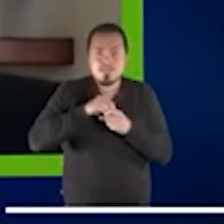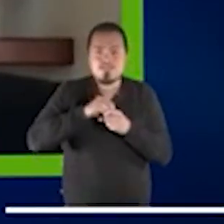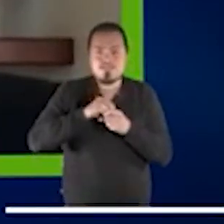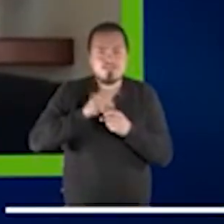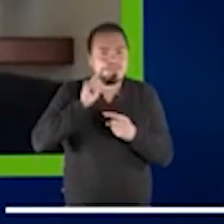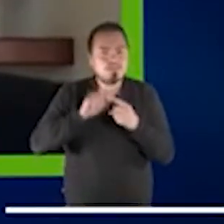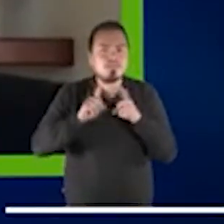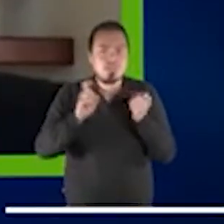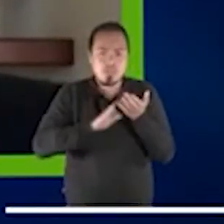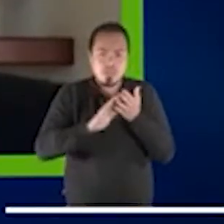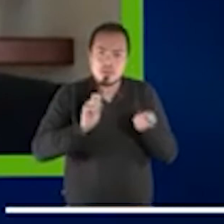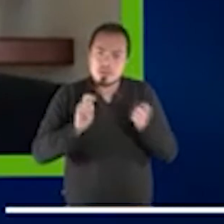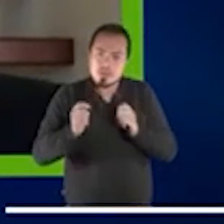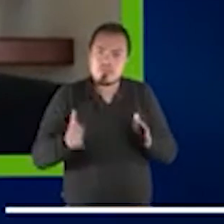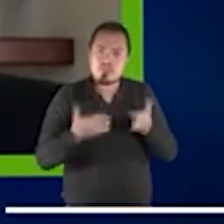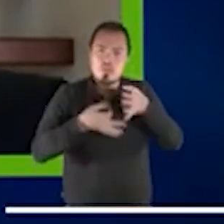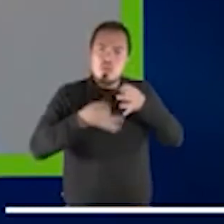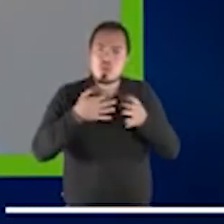Emanuela